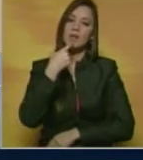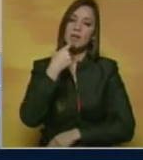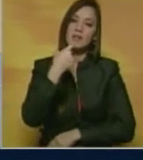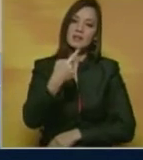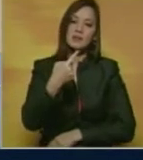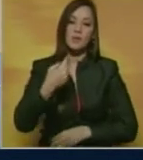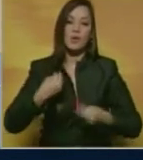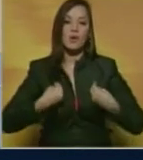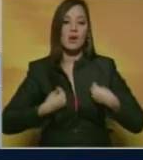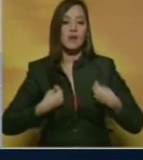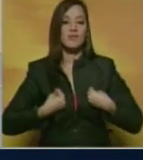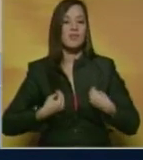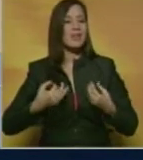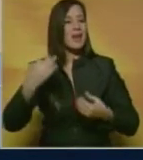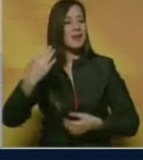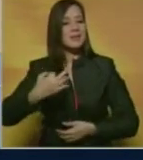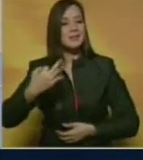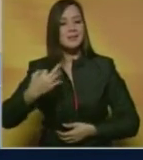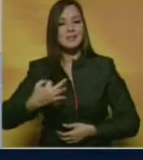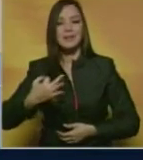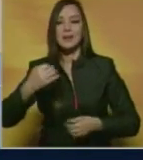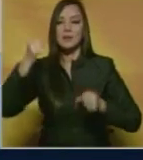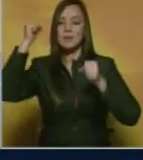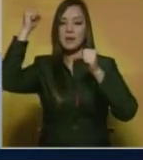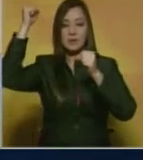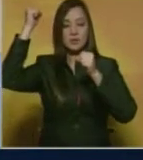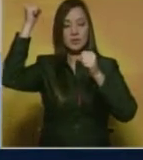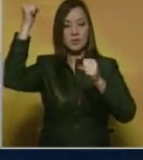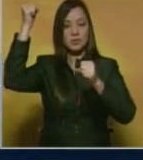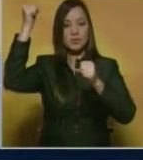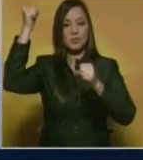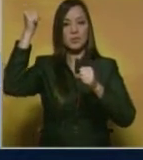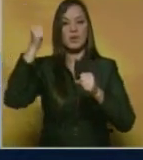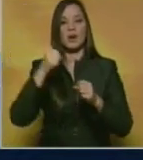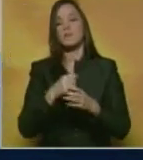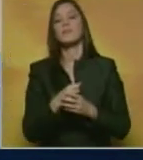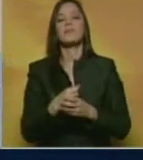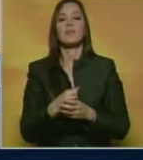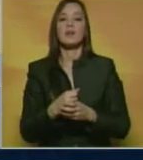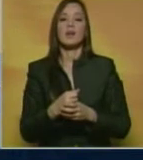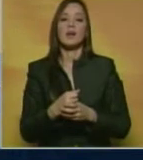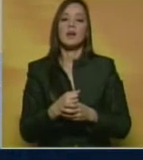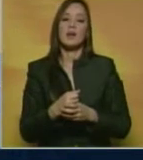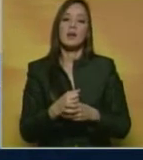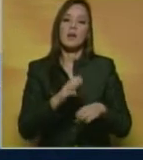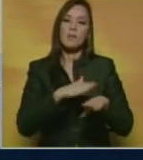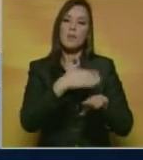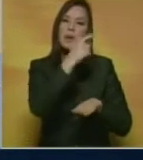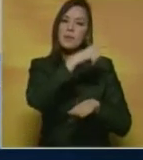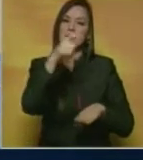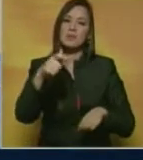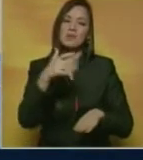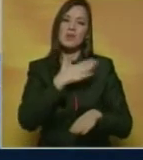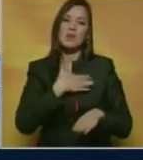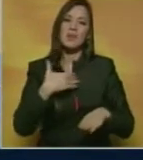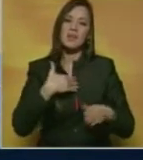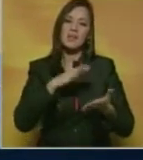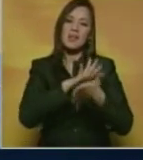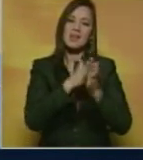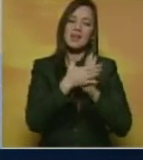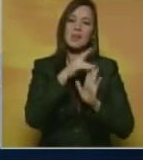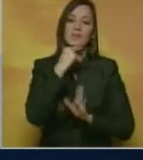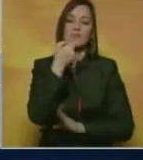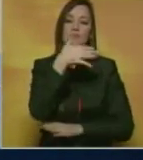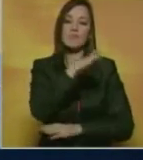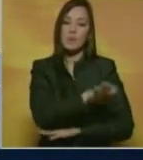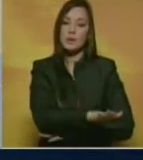está destinada a triunfar sobre los profetas de la destrucción sobre la